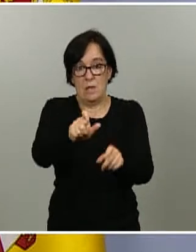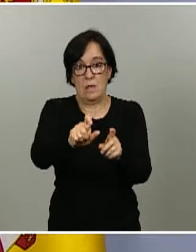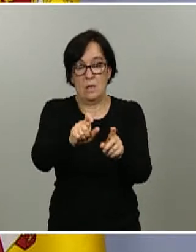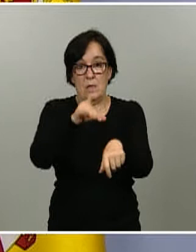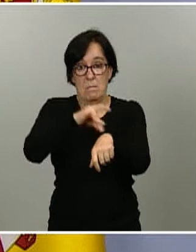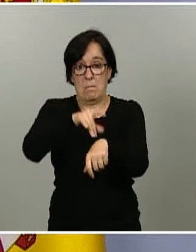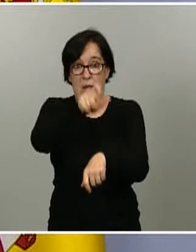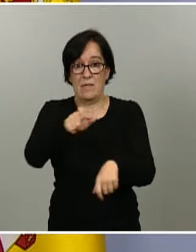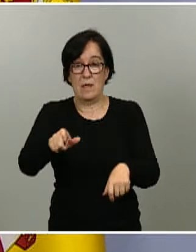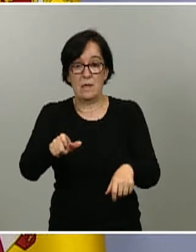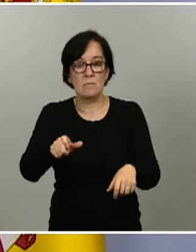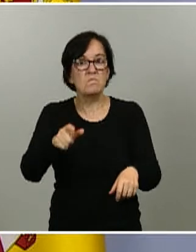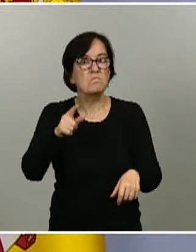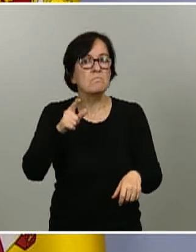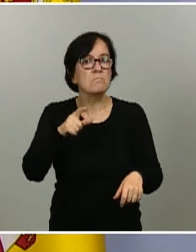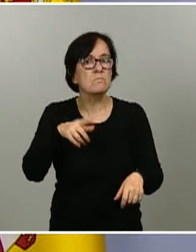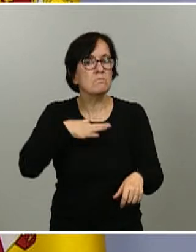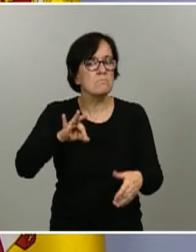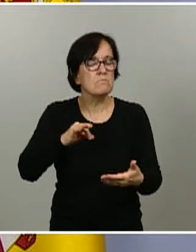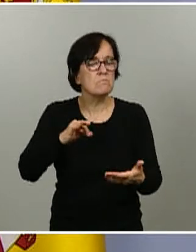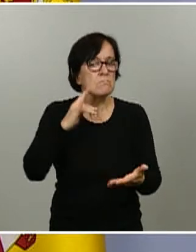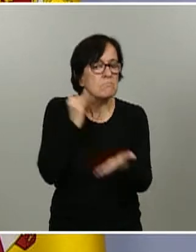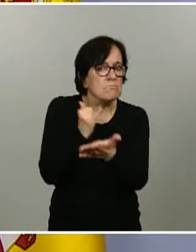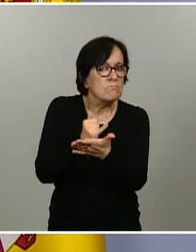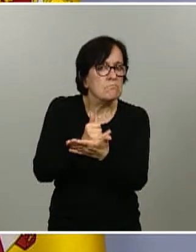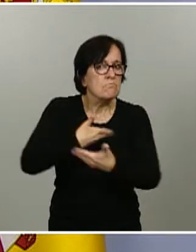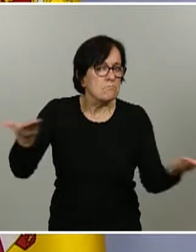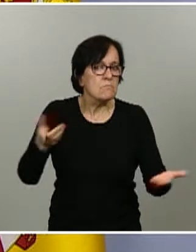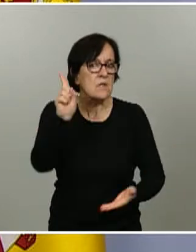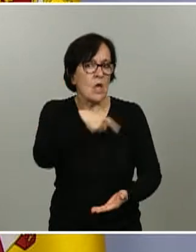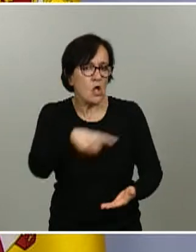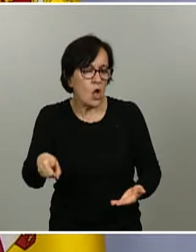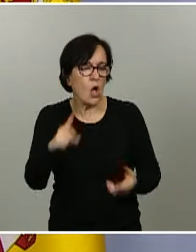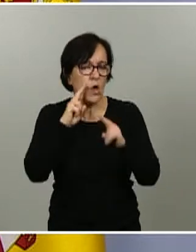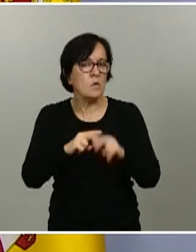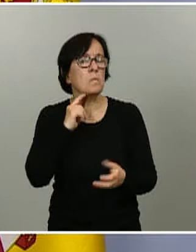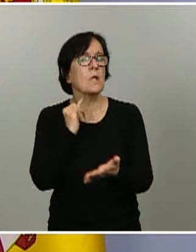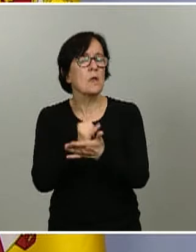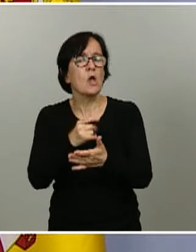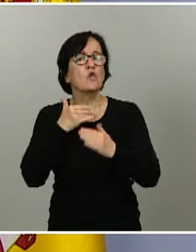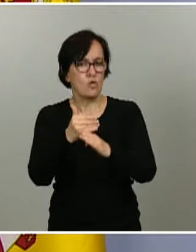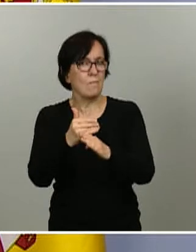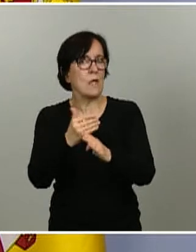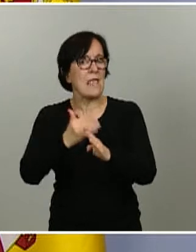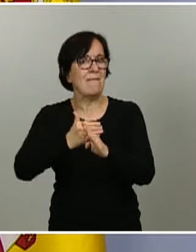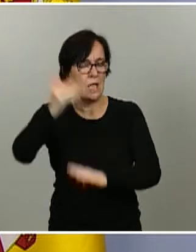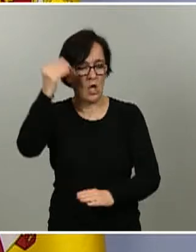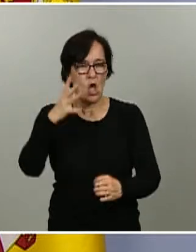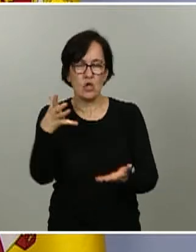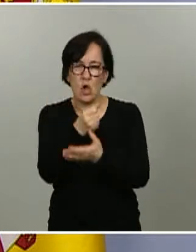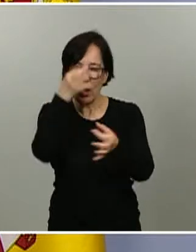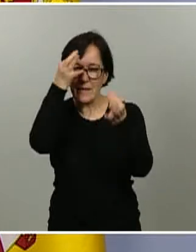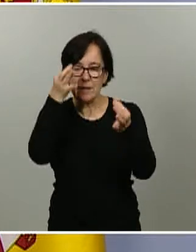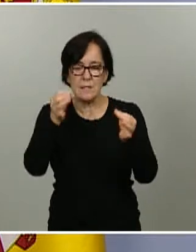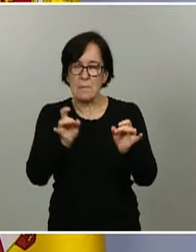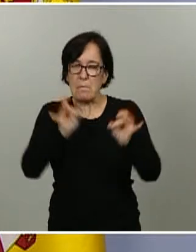fiabilidad clínica que nos ofrecía era lo suficientemente alta. Todos los detalles de sensibilidad y